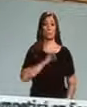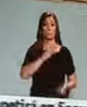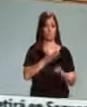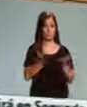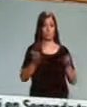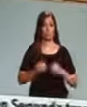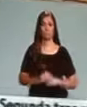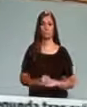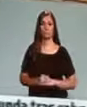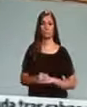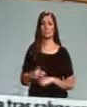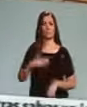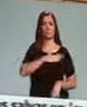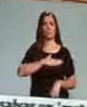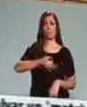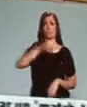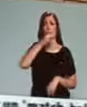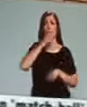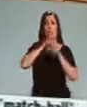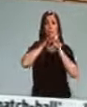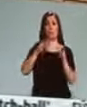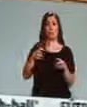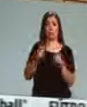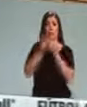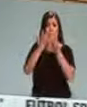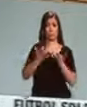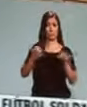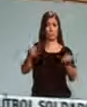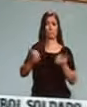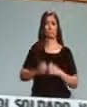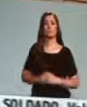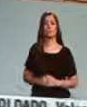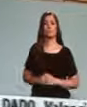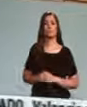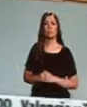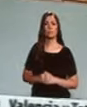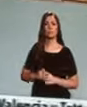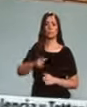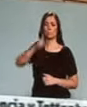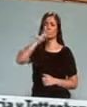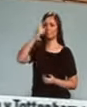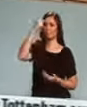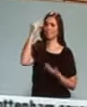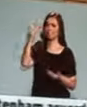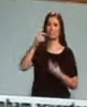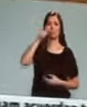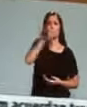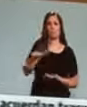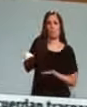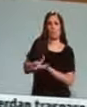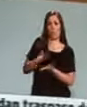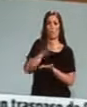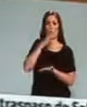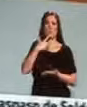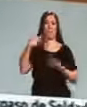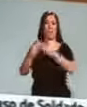Señorías, quiero que las palabras hoy ante esta cámara sean de recuerdo y homenaje a las víctimas del